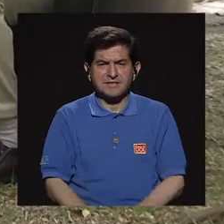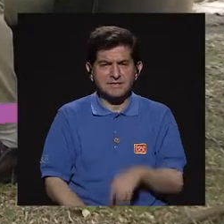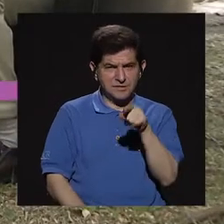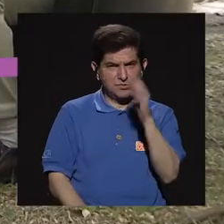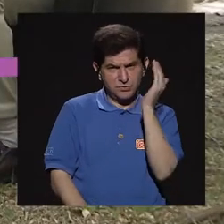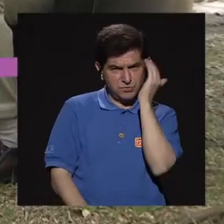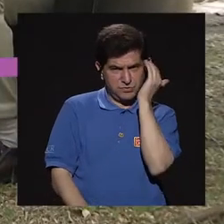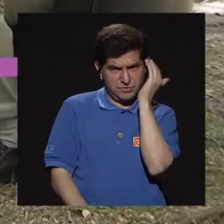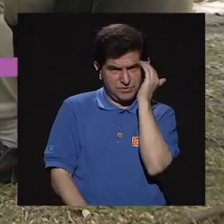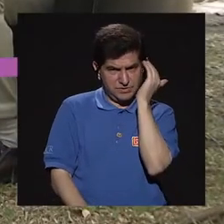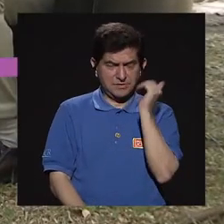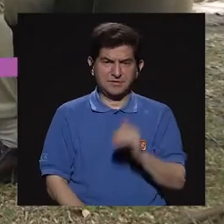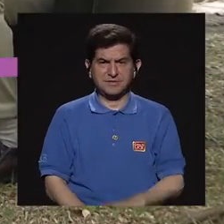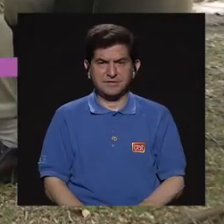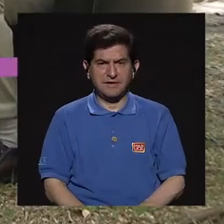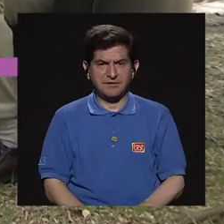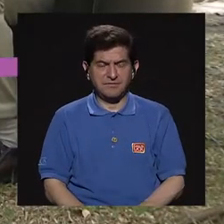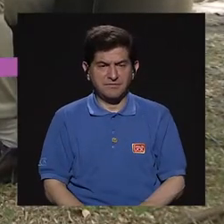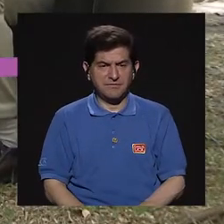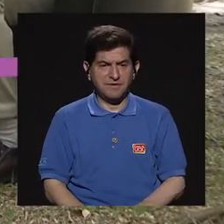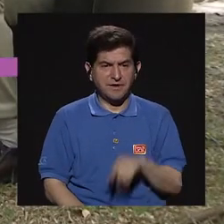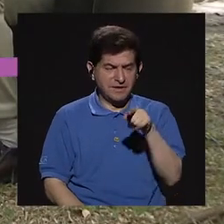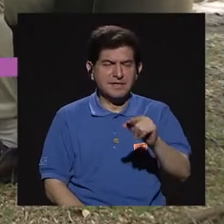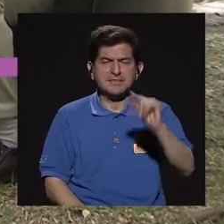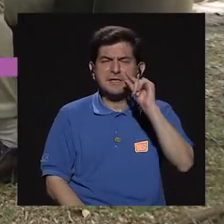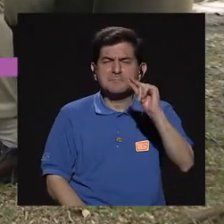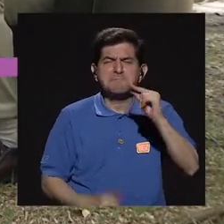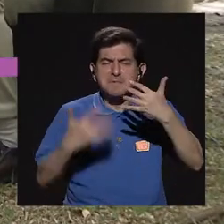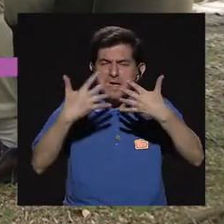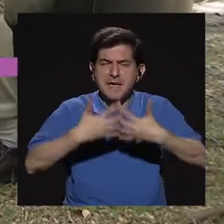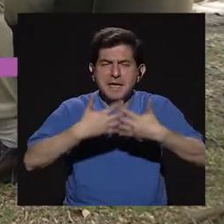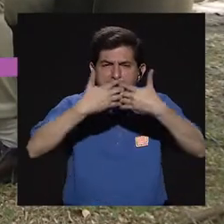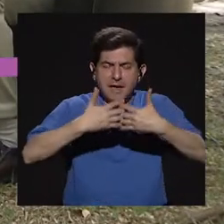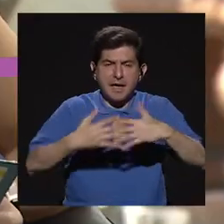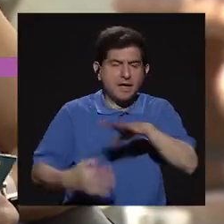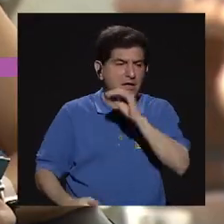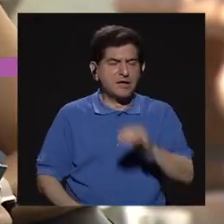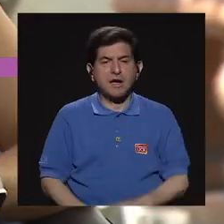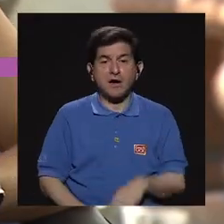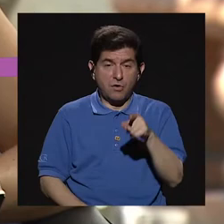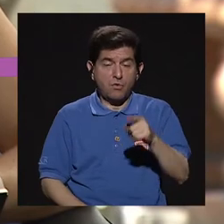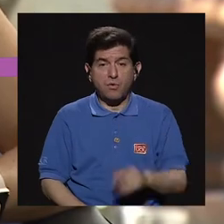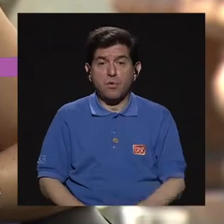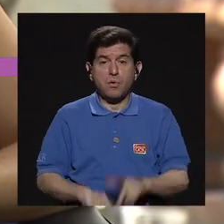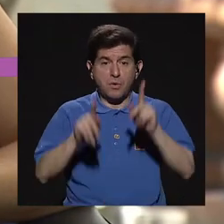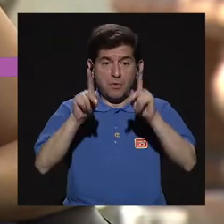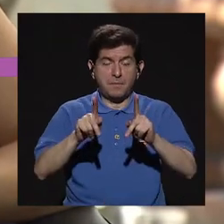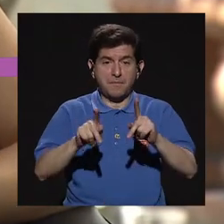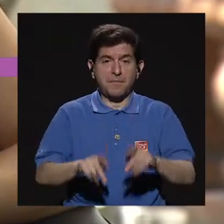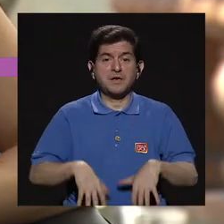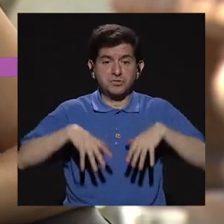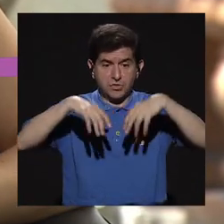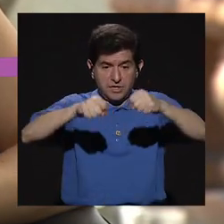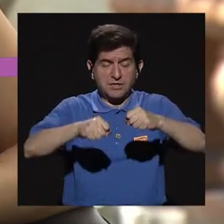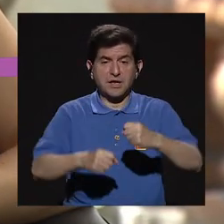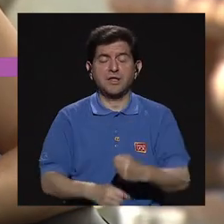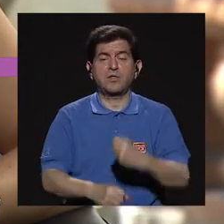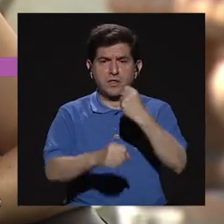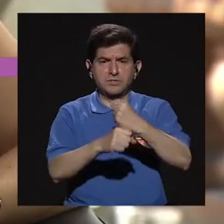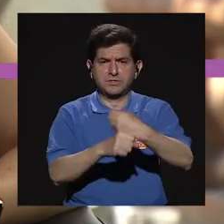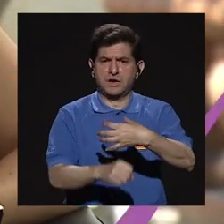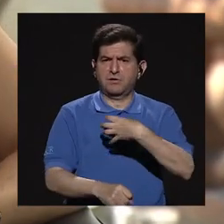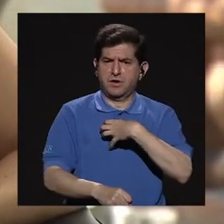de lo que conoces, de estas microempresas o del emprendedurismo que las personas que se han graduado han tenido,